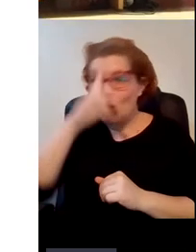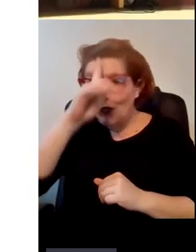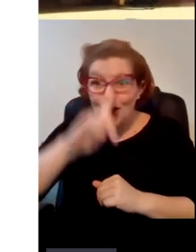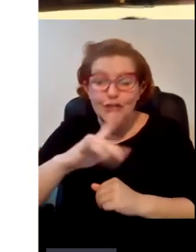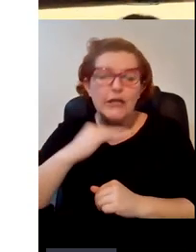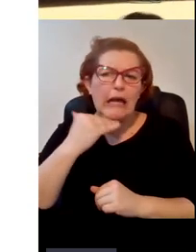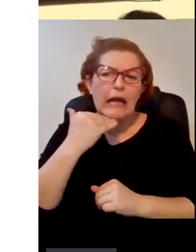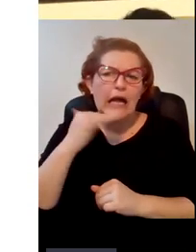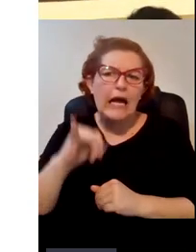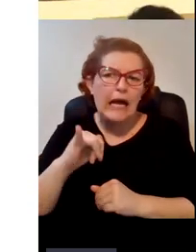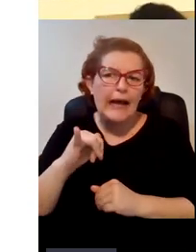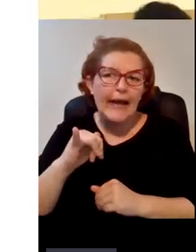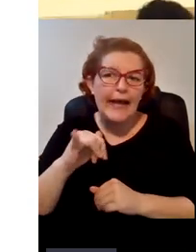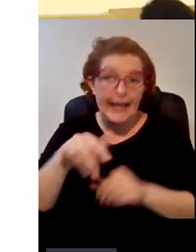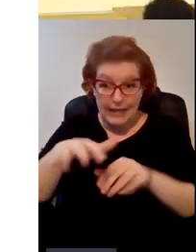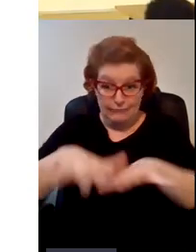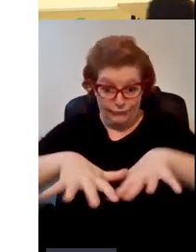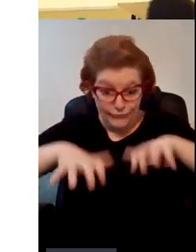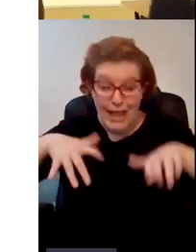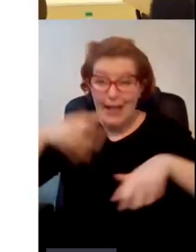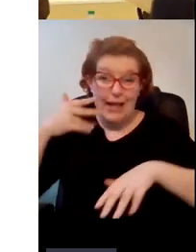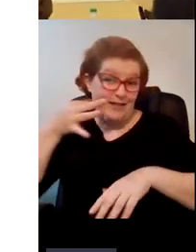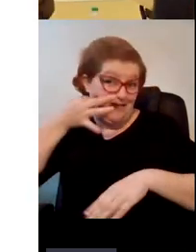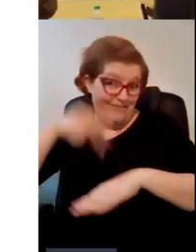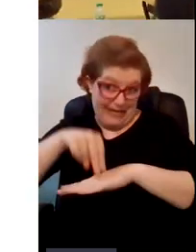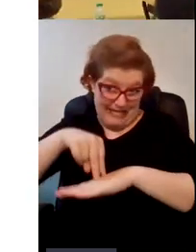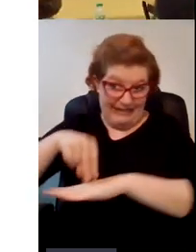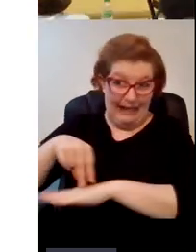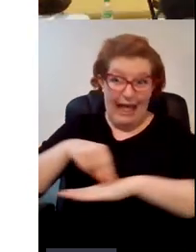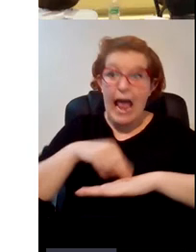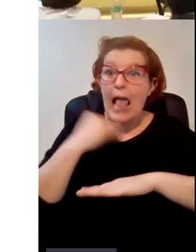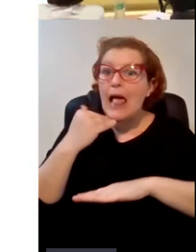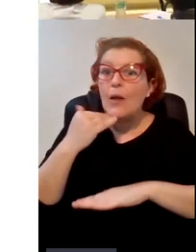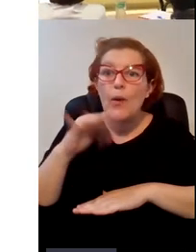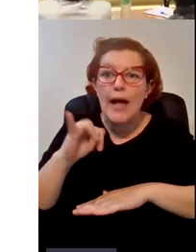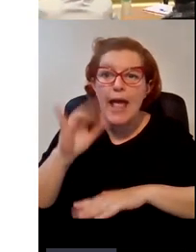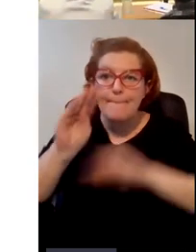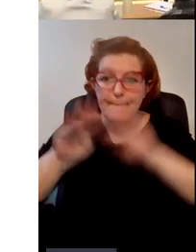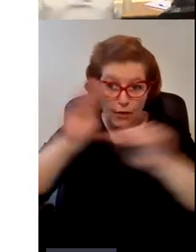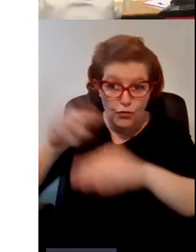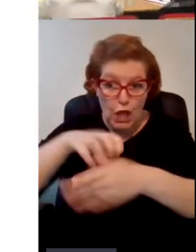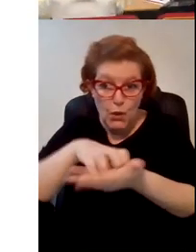hay por aquí por la por el la hora hay alguna pregunta